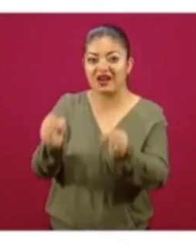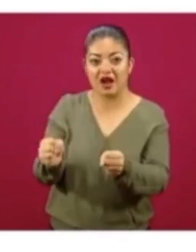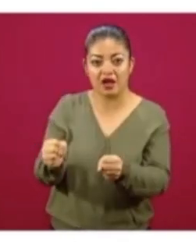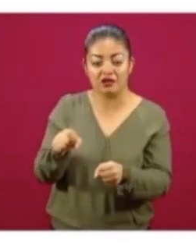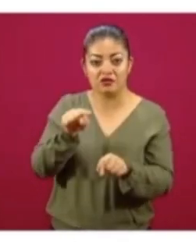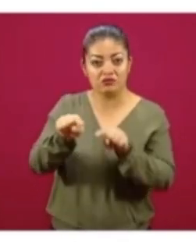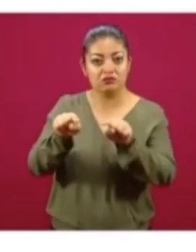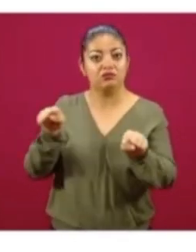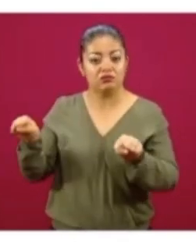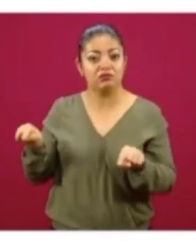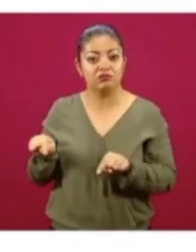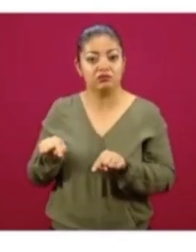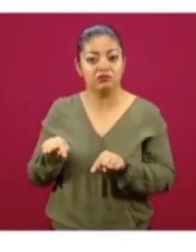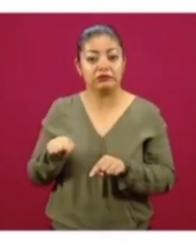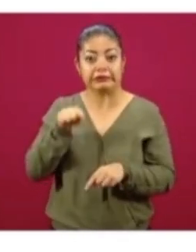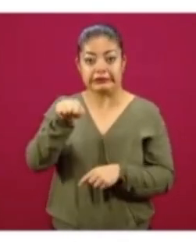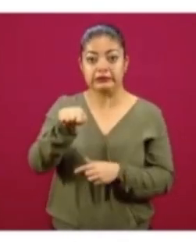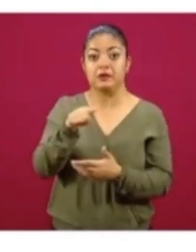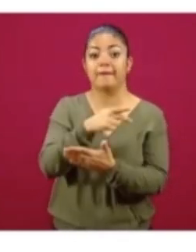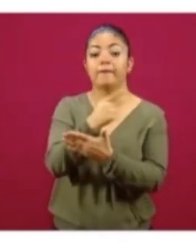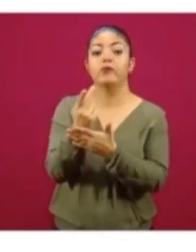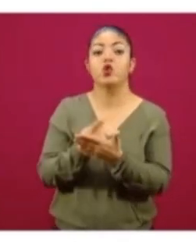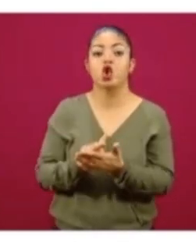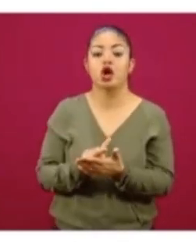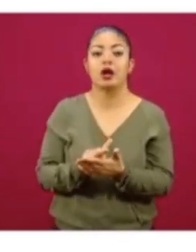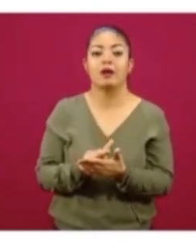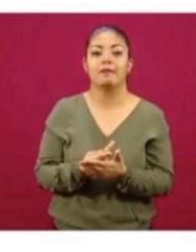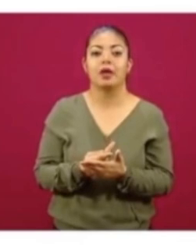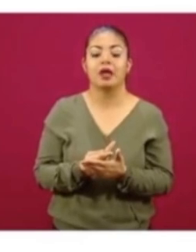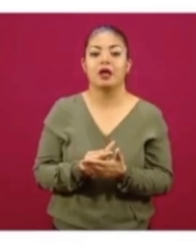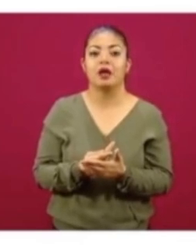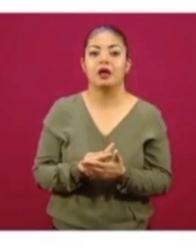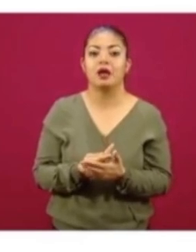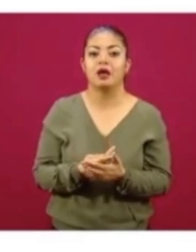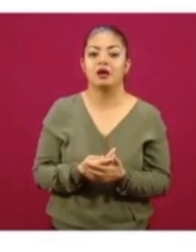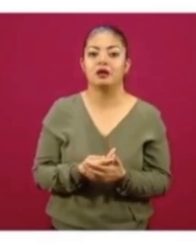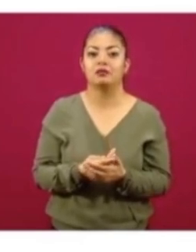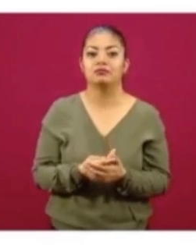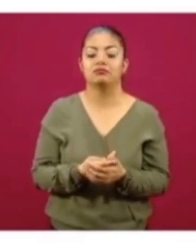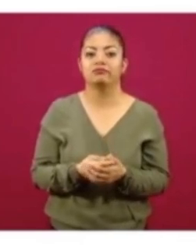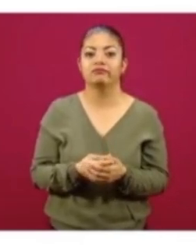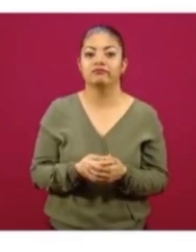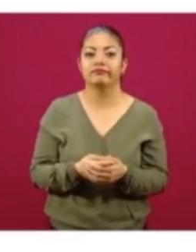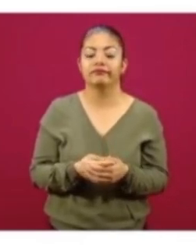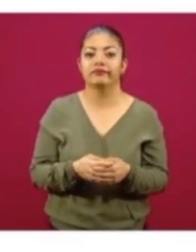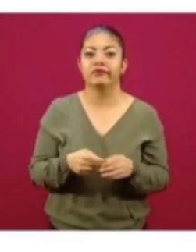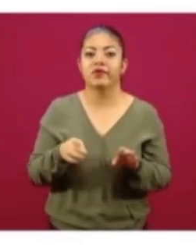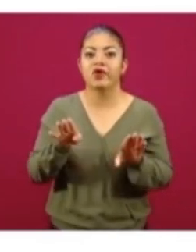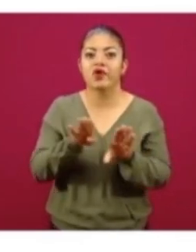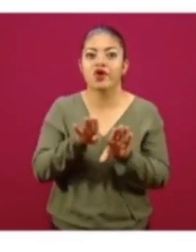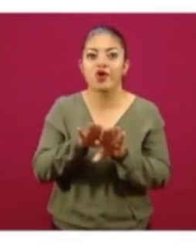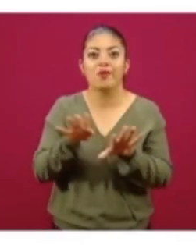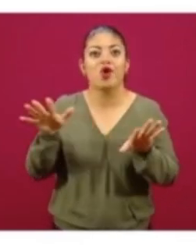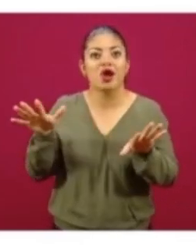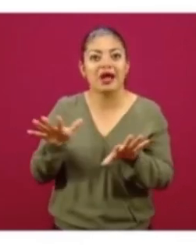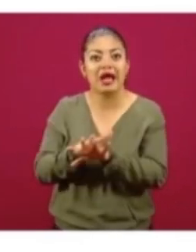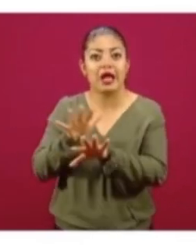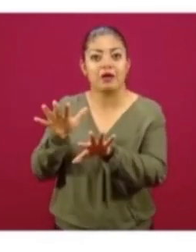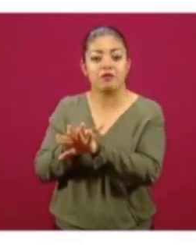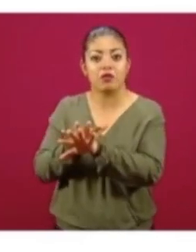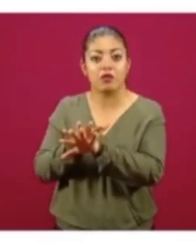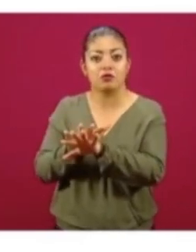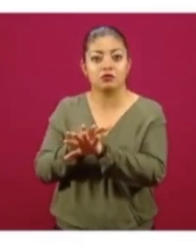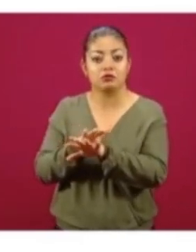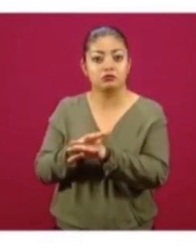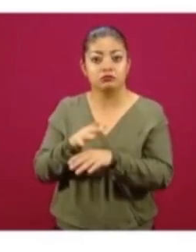este es el programa en superficie, en reforestación social más grande del